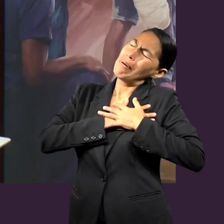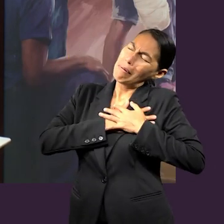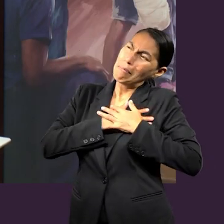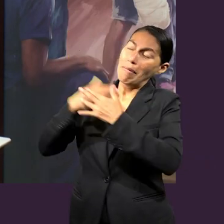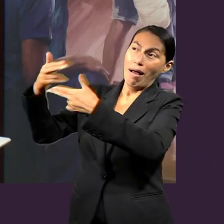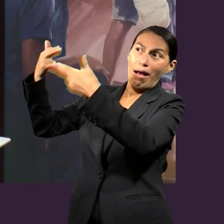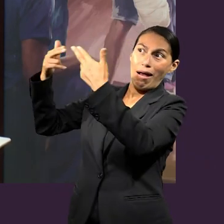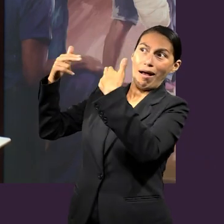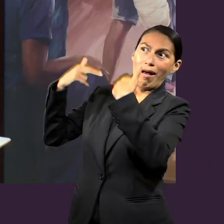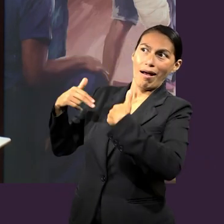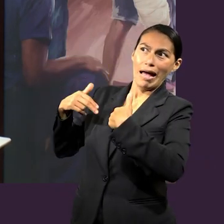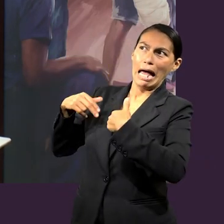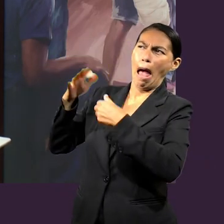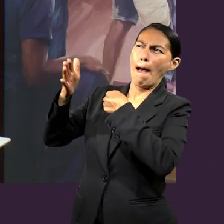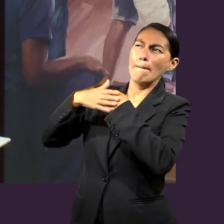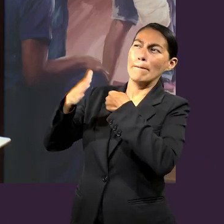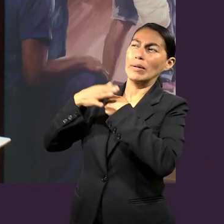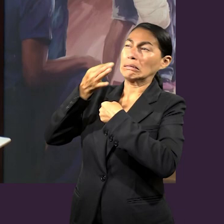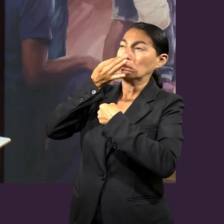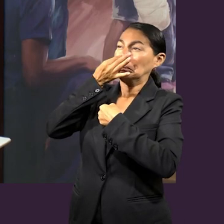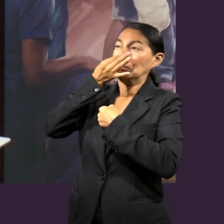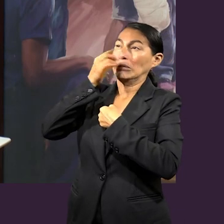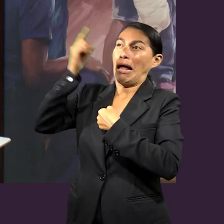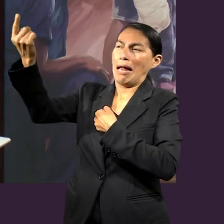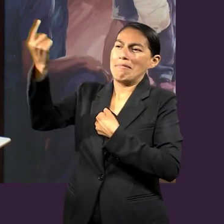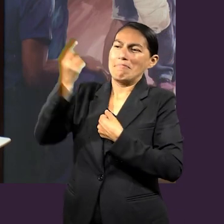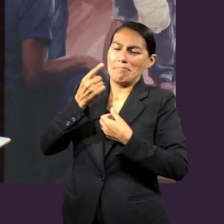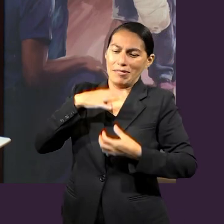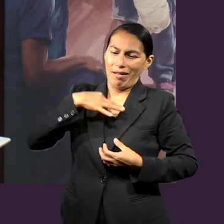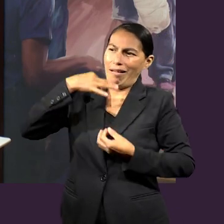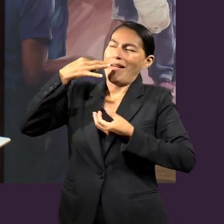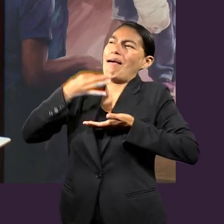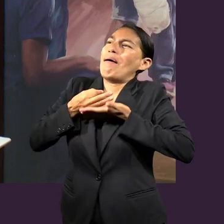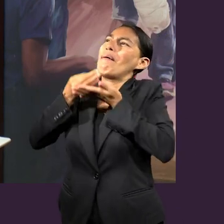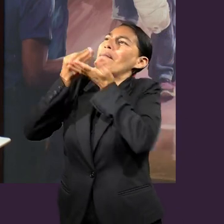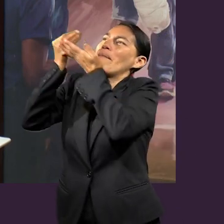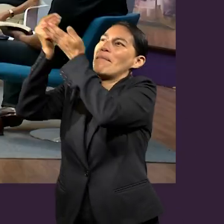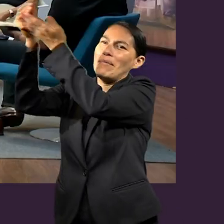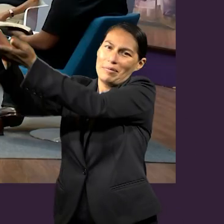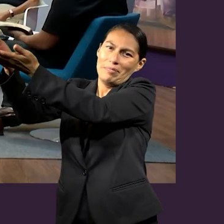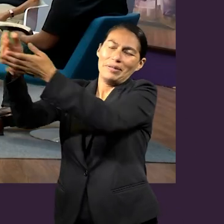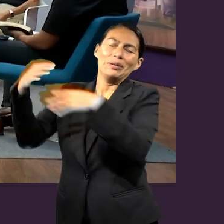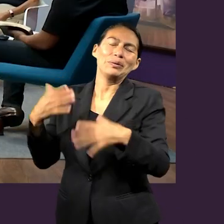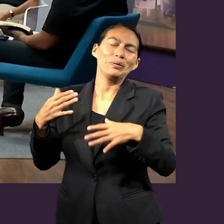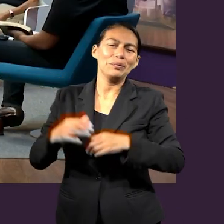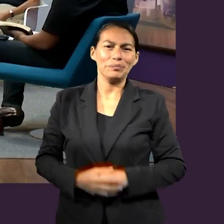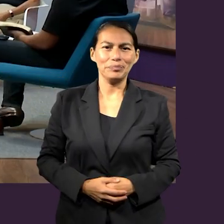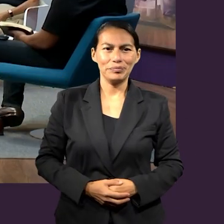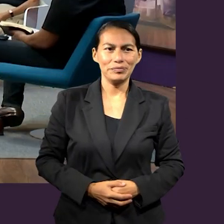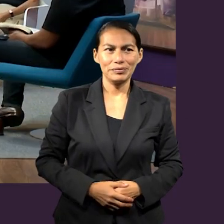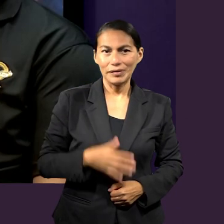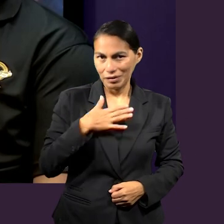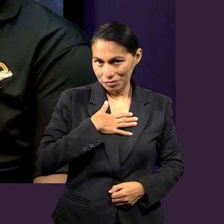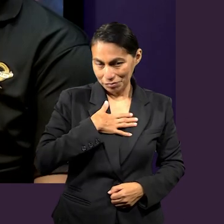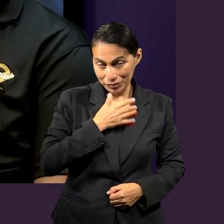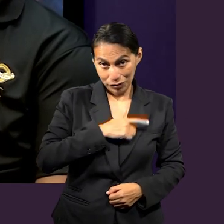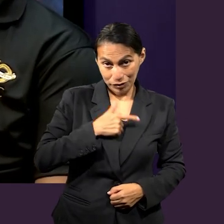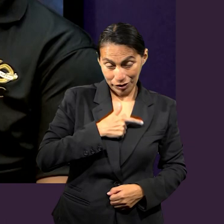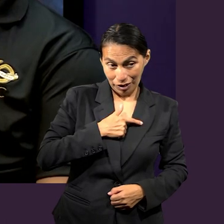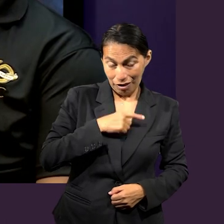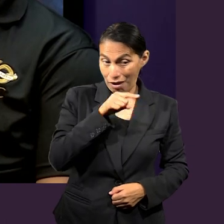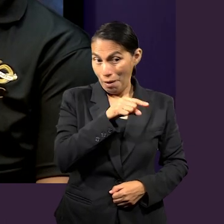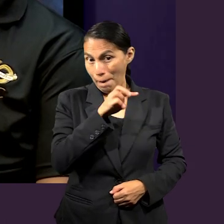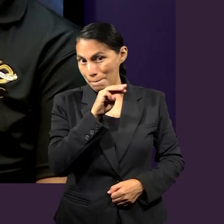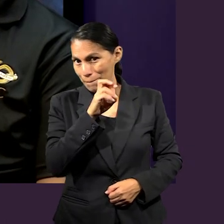ama, que soy su herencia y que vendrá por mí en un tiempo no muy lejano. Amén, amén. A me gustaría